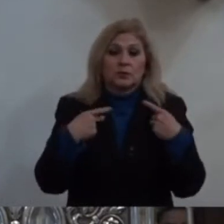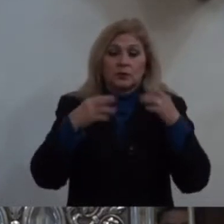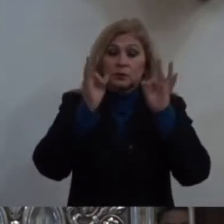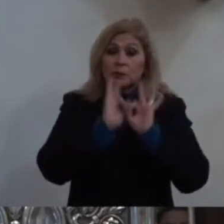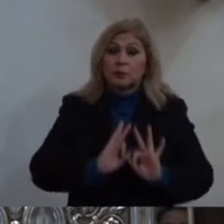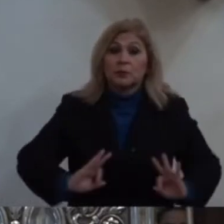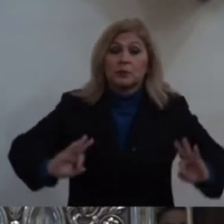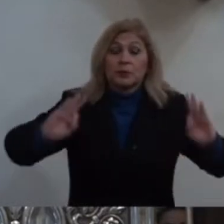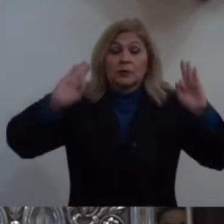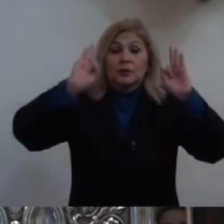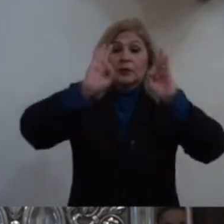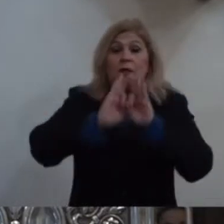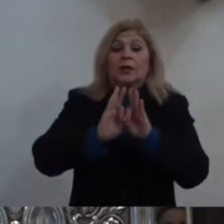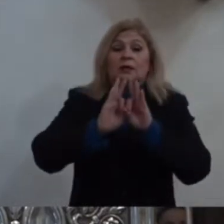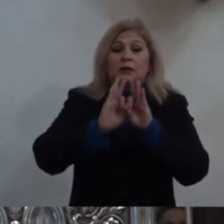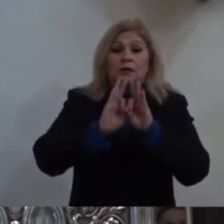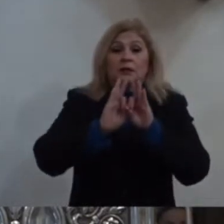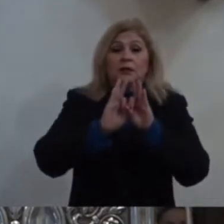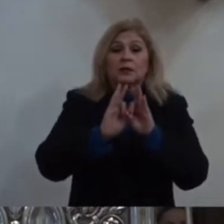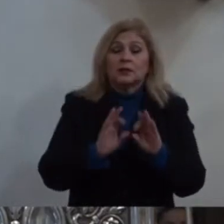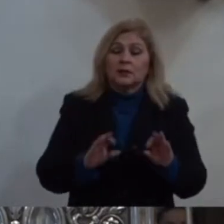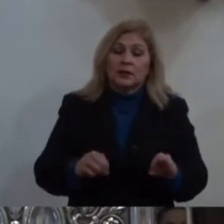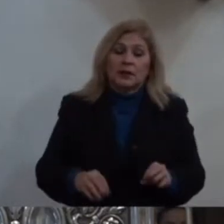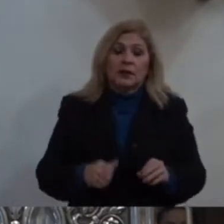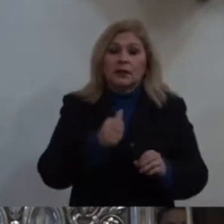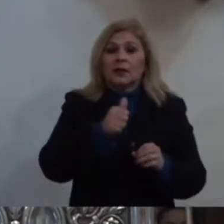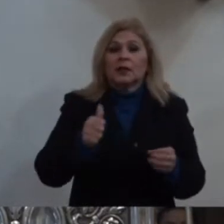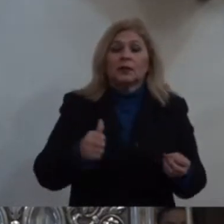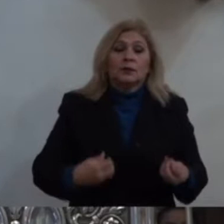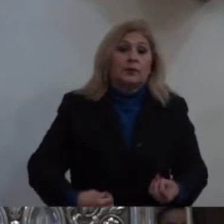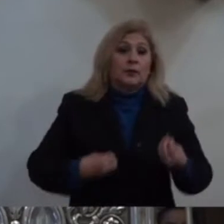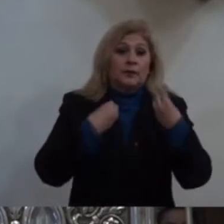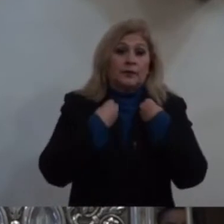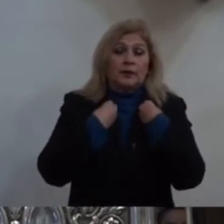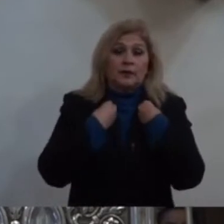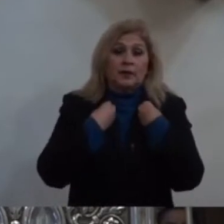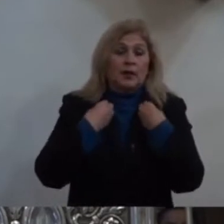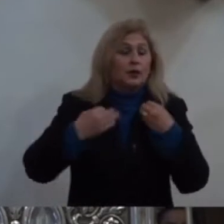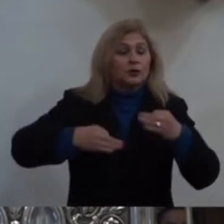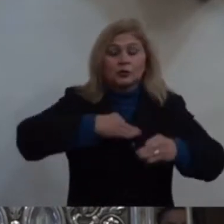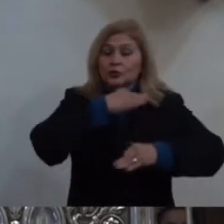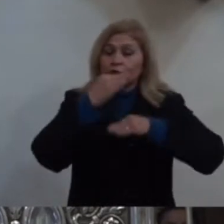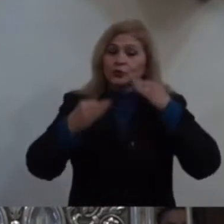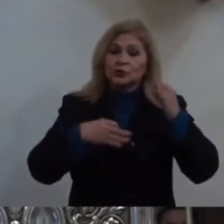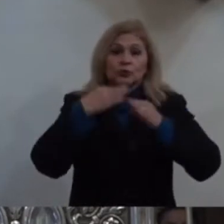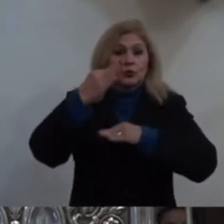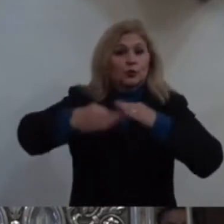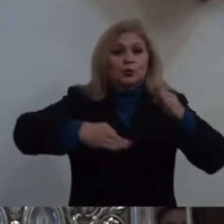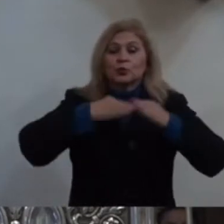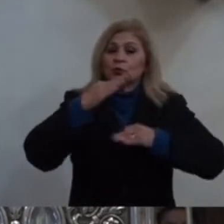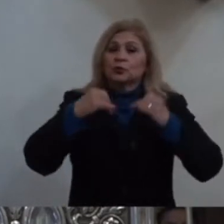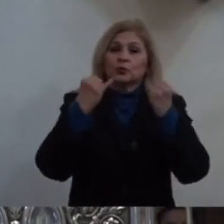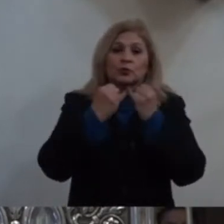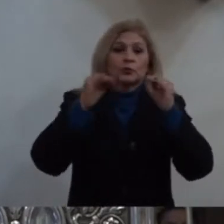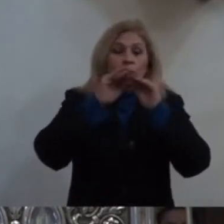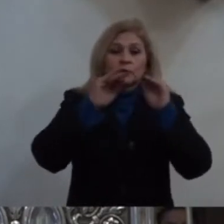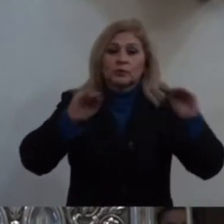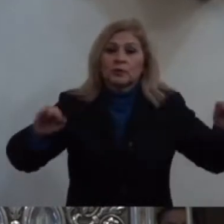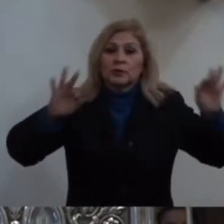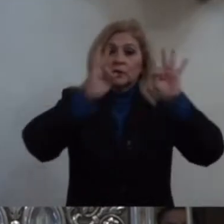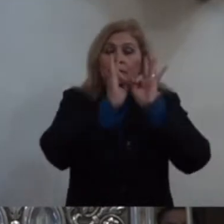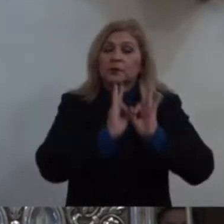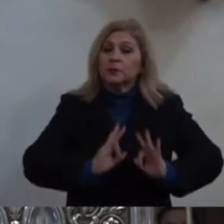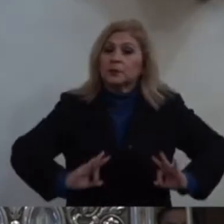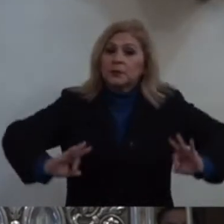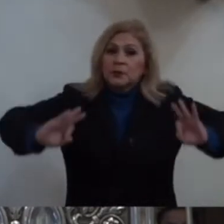Es grandiosa Nadie es sobre en el mundo Todos tenemos una